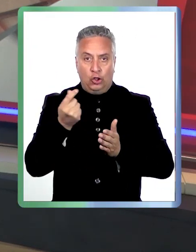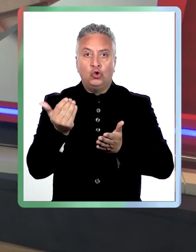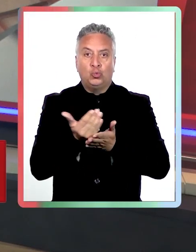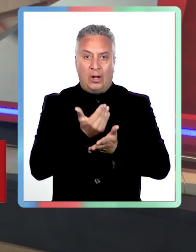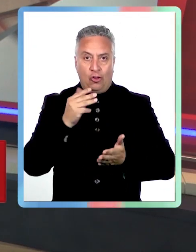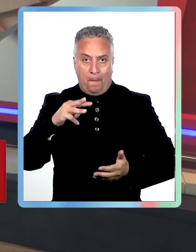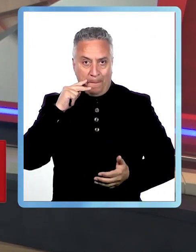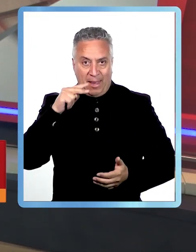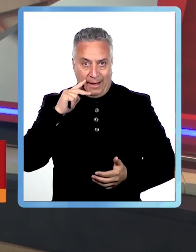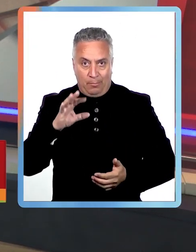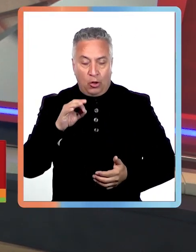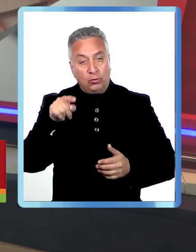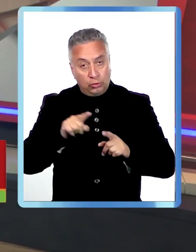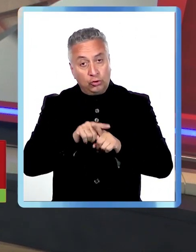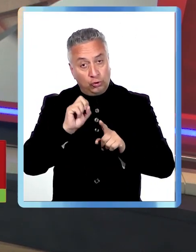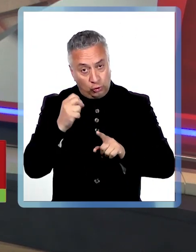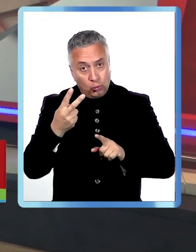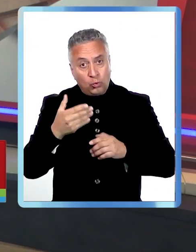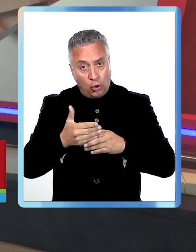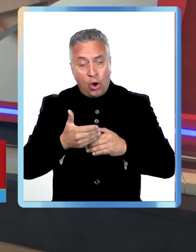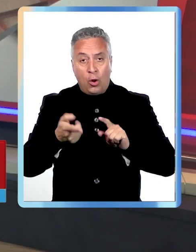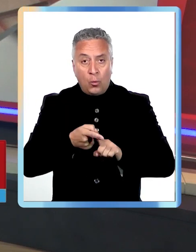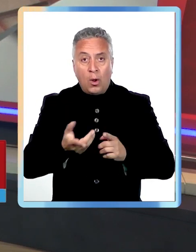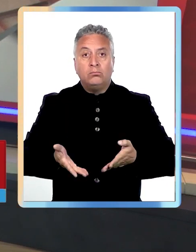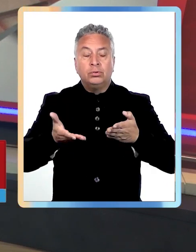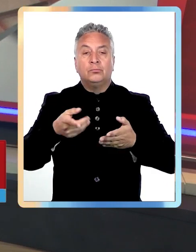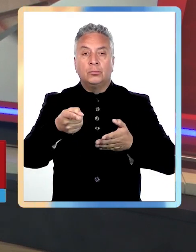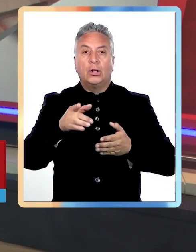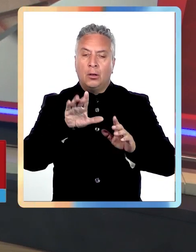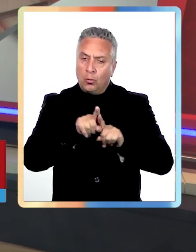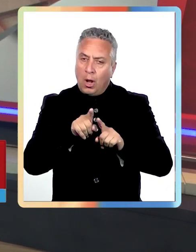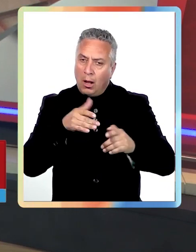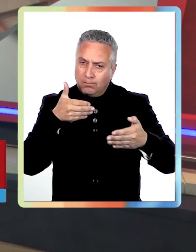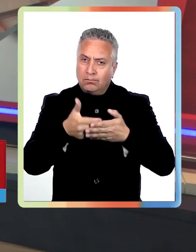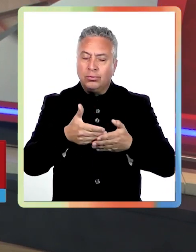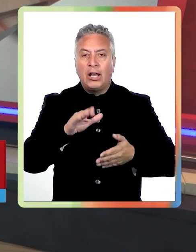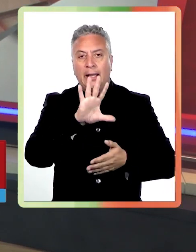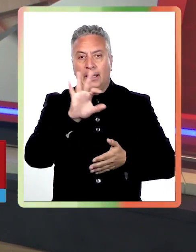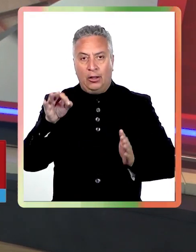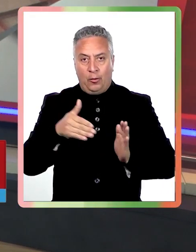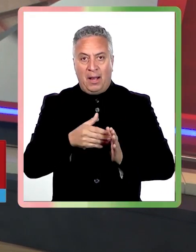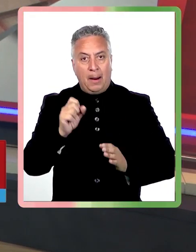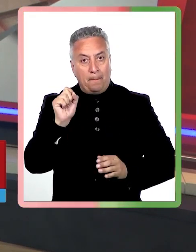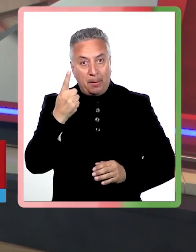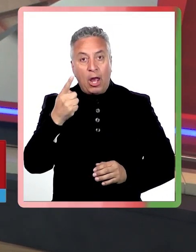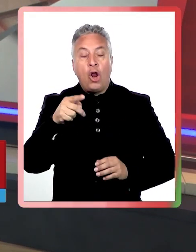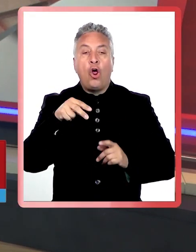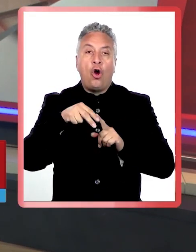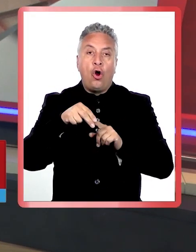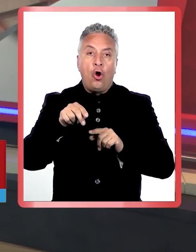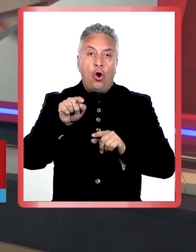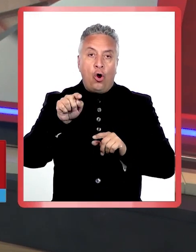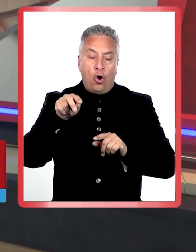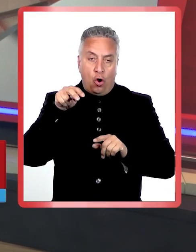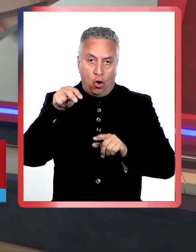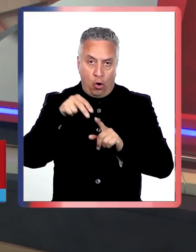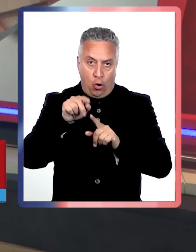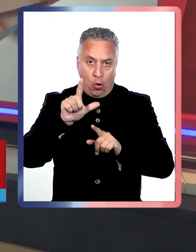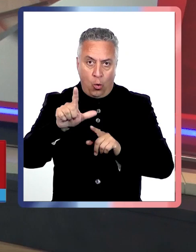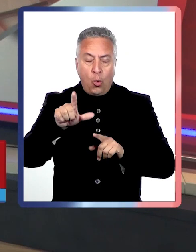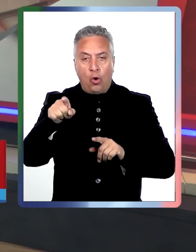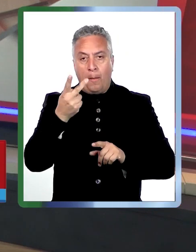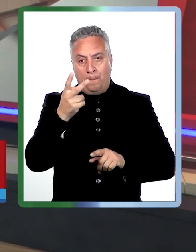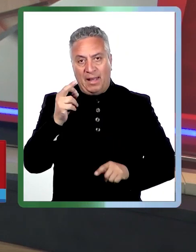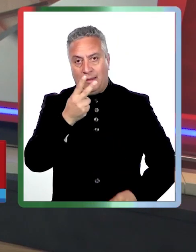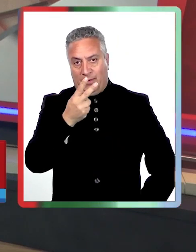Es la segunda alza progresiva del año para poder llegar a los 500 mil el 1 de julio del 2024. Además, el gobierno está